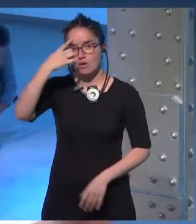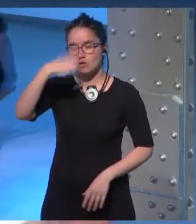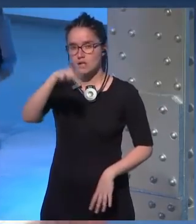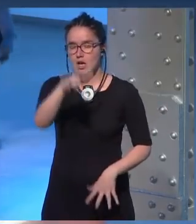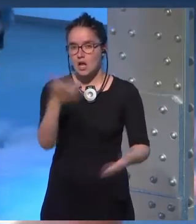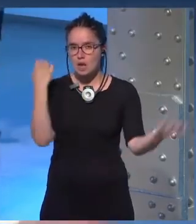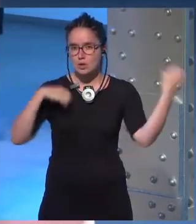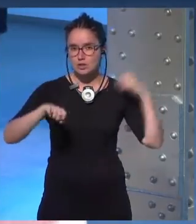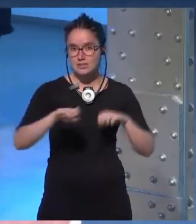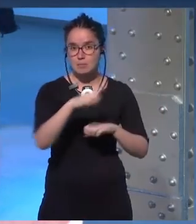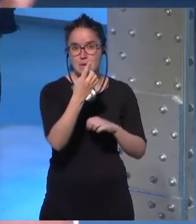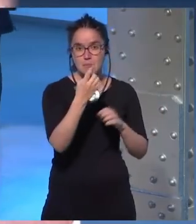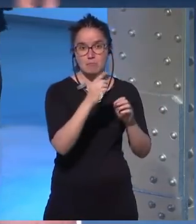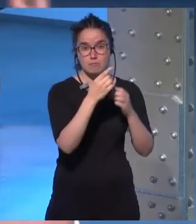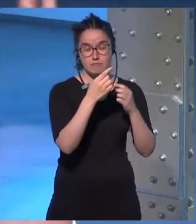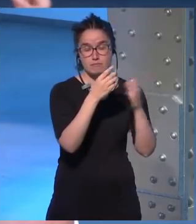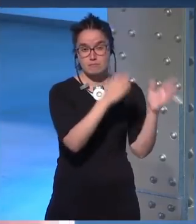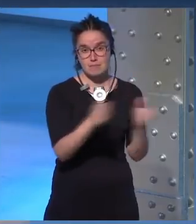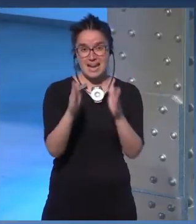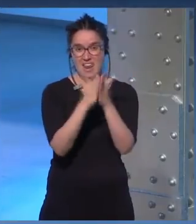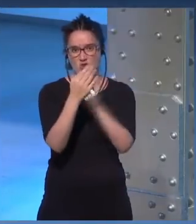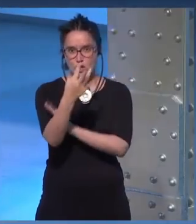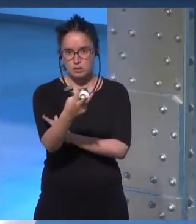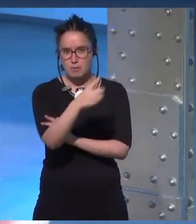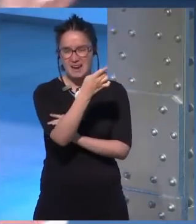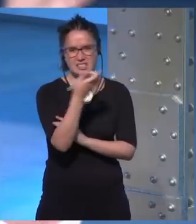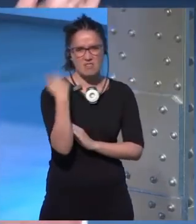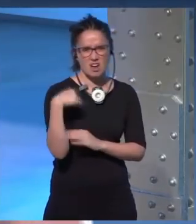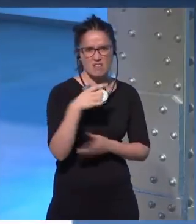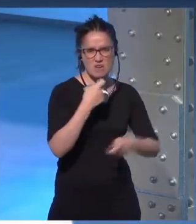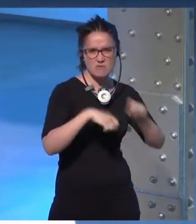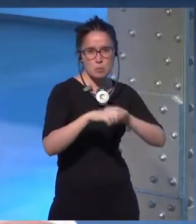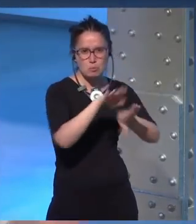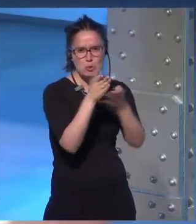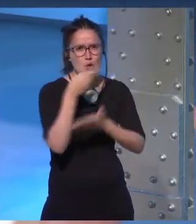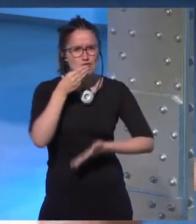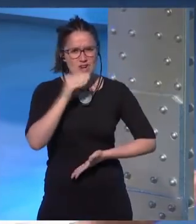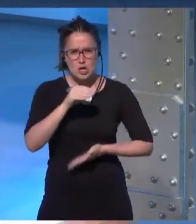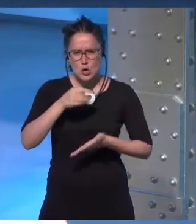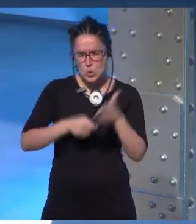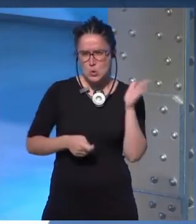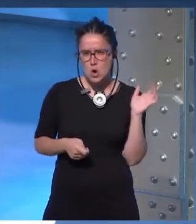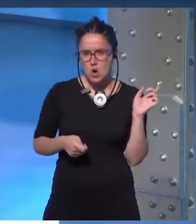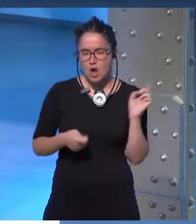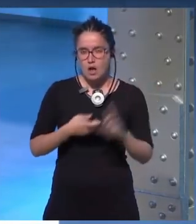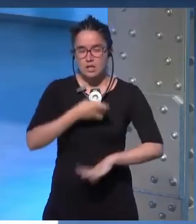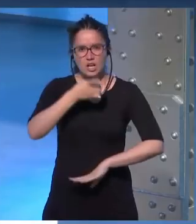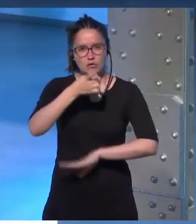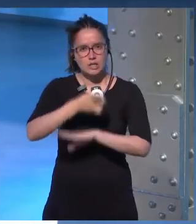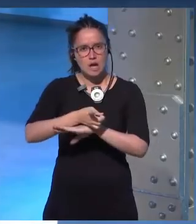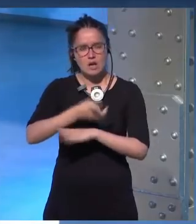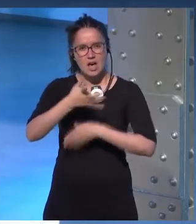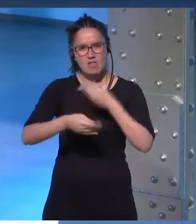la protagonista de mi primera trilogía tenía que ser una mercenaria y sabía que tenía que ser un mundo frío y duro que le obligaba